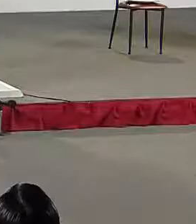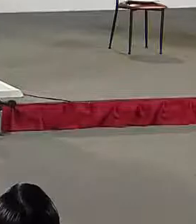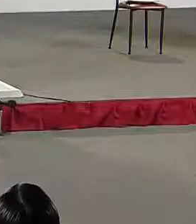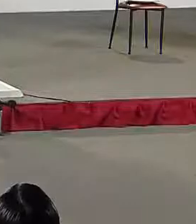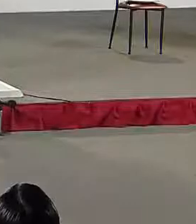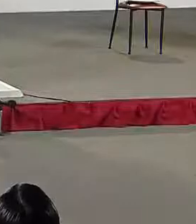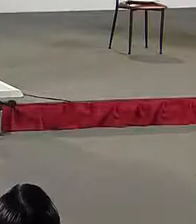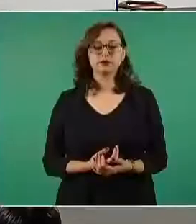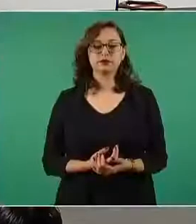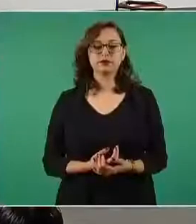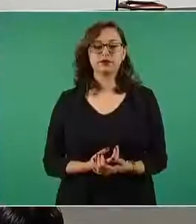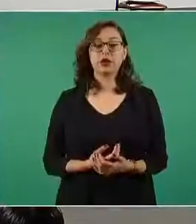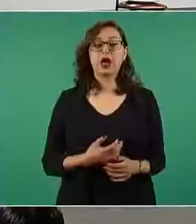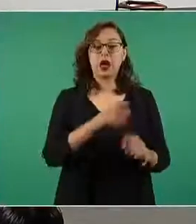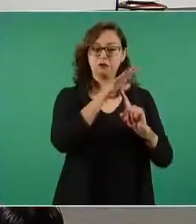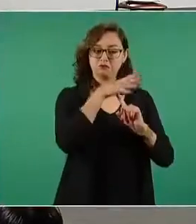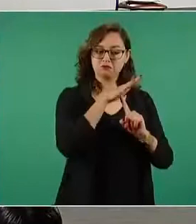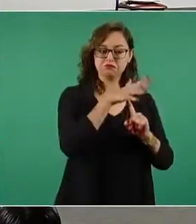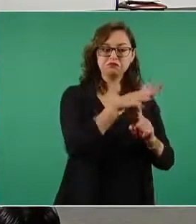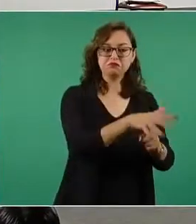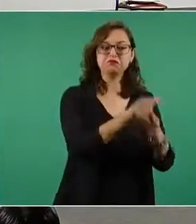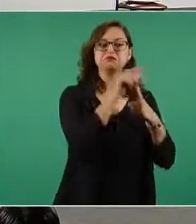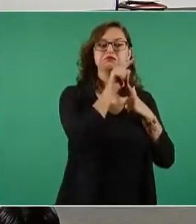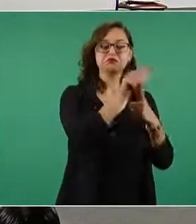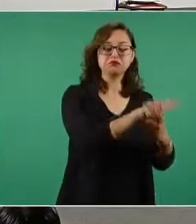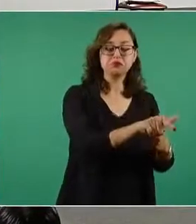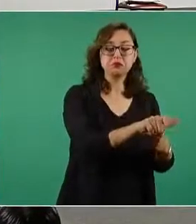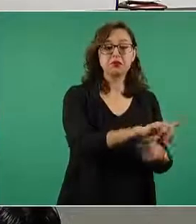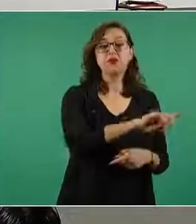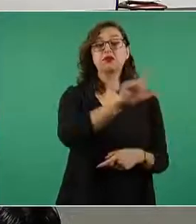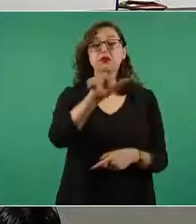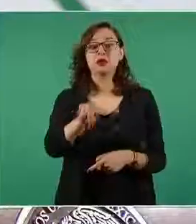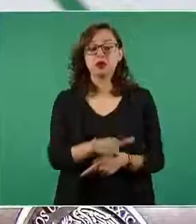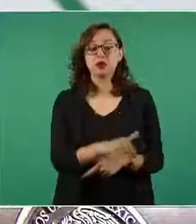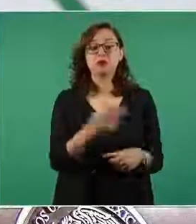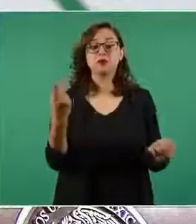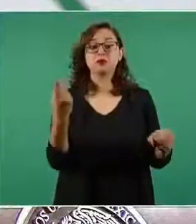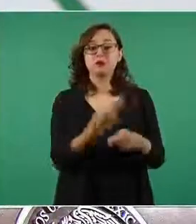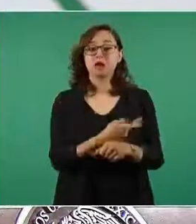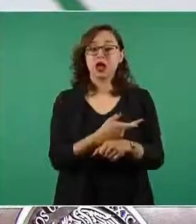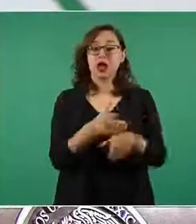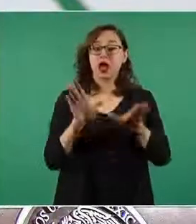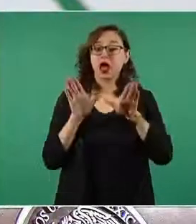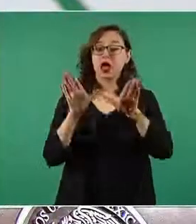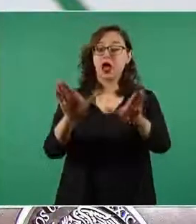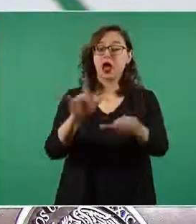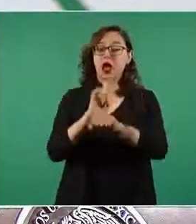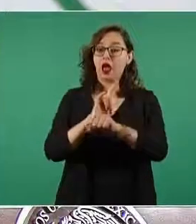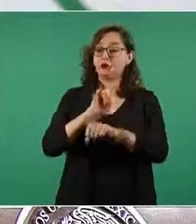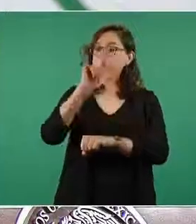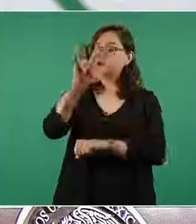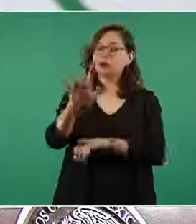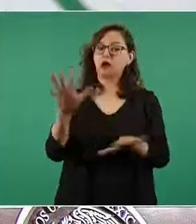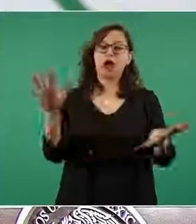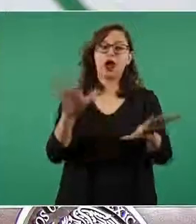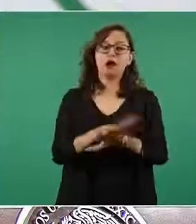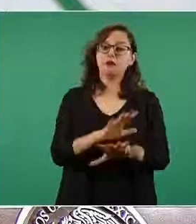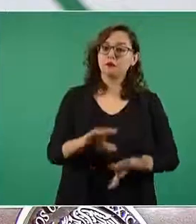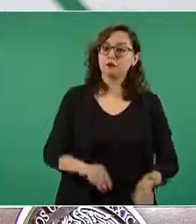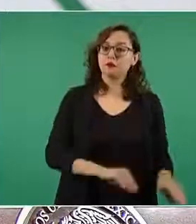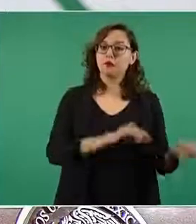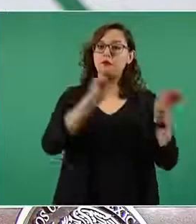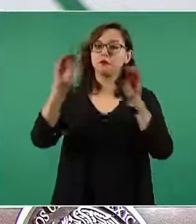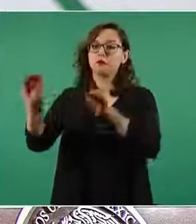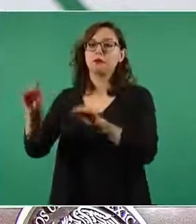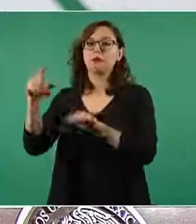instalaciones que tendríamos que construir en el Aeropuerto Internacional de Querétaro y toda la parte